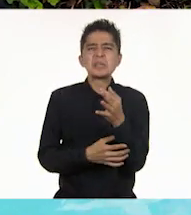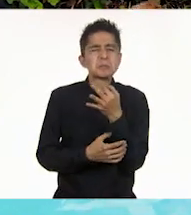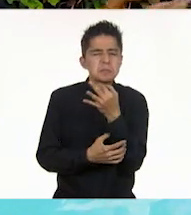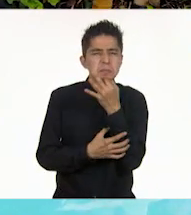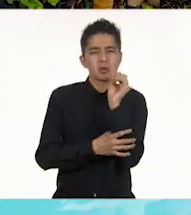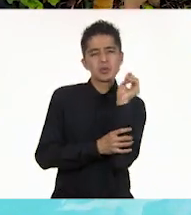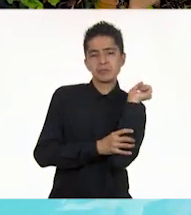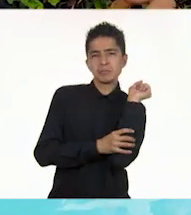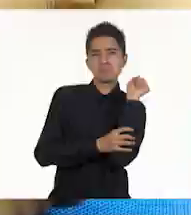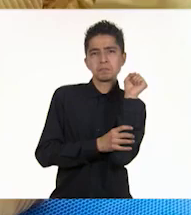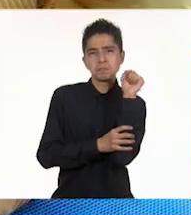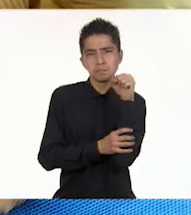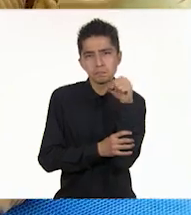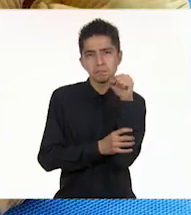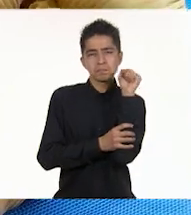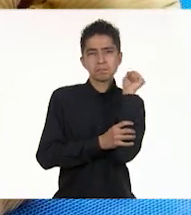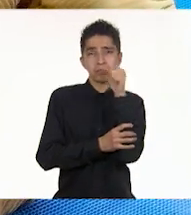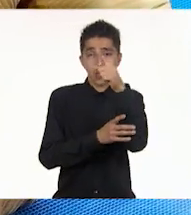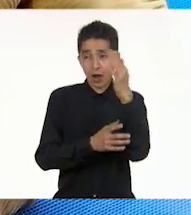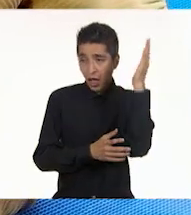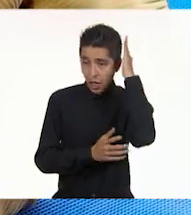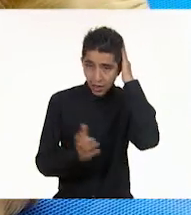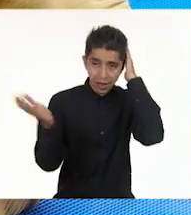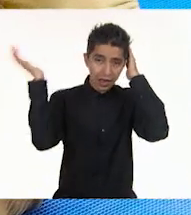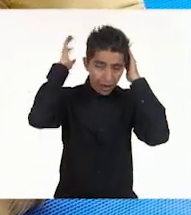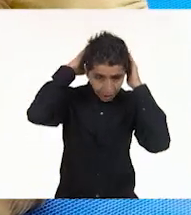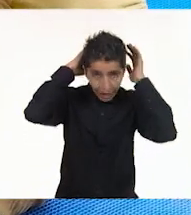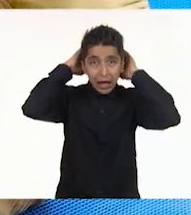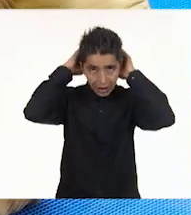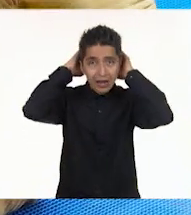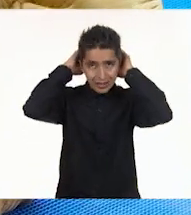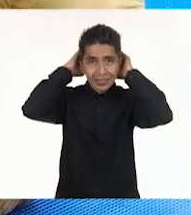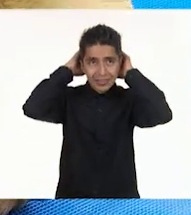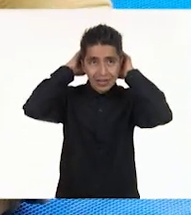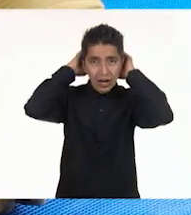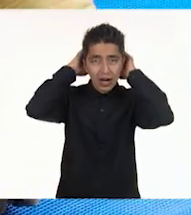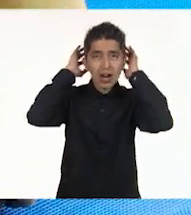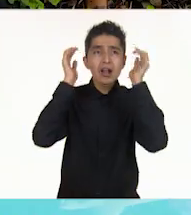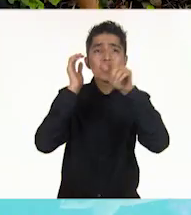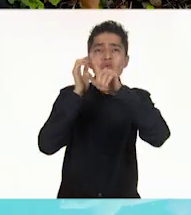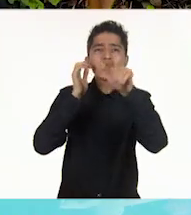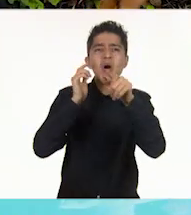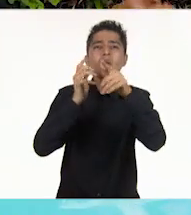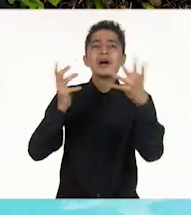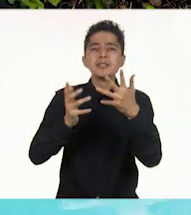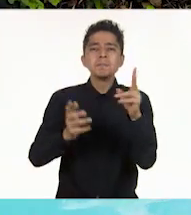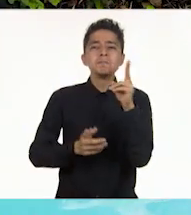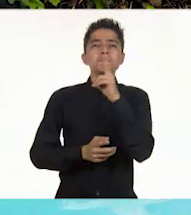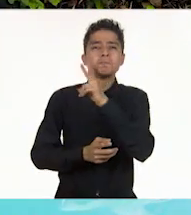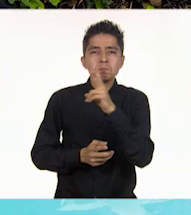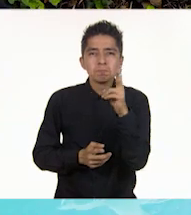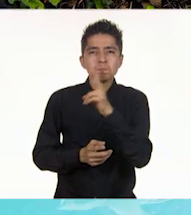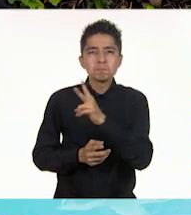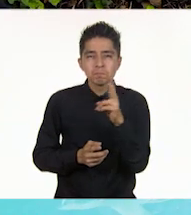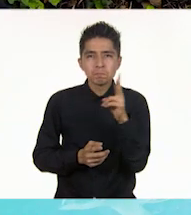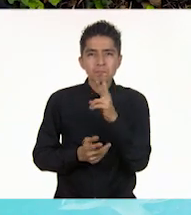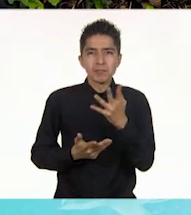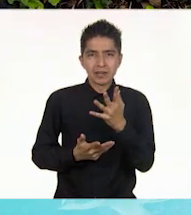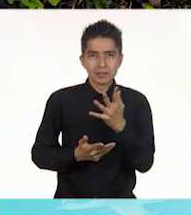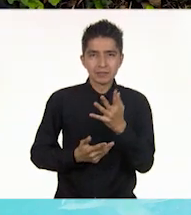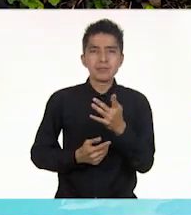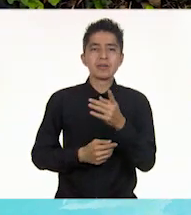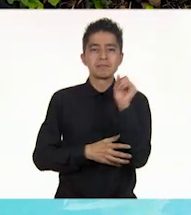en nuestro cuerpo. Nuestras manos las vamos a poner a la altura de nuestra cabeza, de nuestros ojos. Y vamos a hacer una respiración constante. ¿Listo?